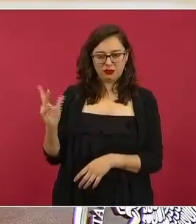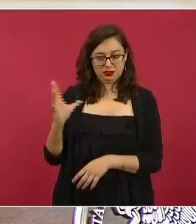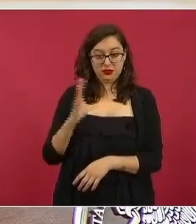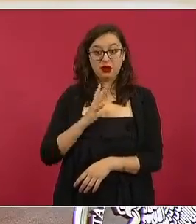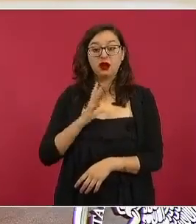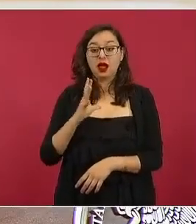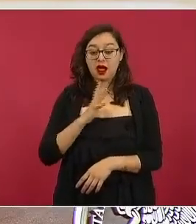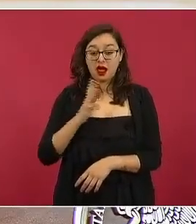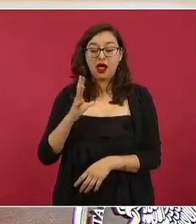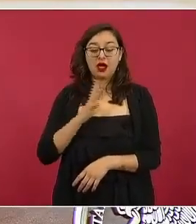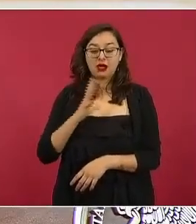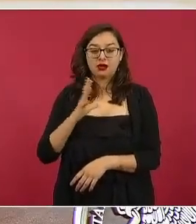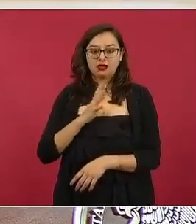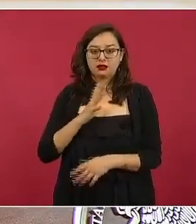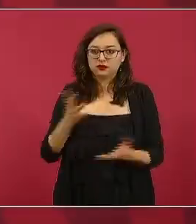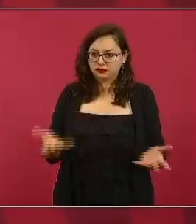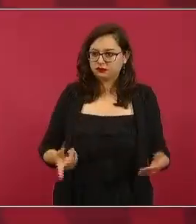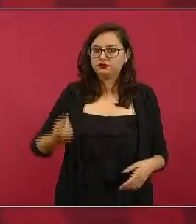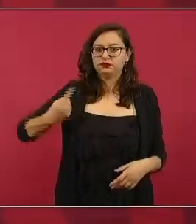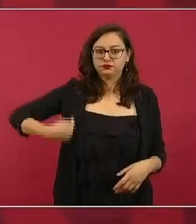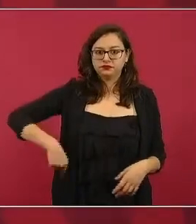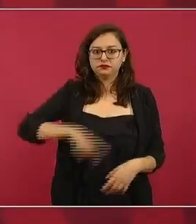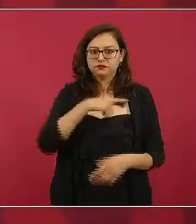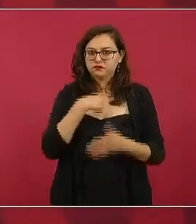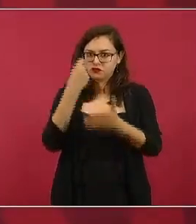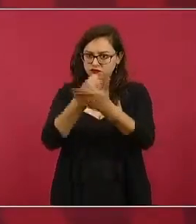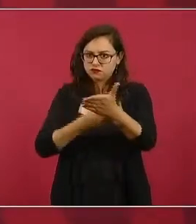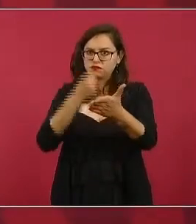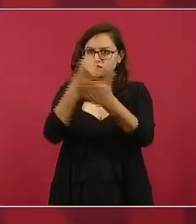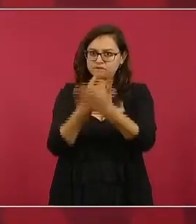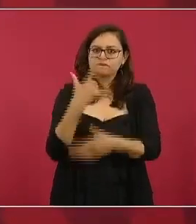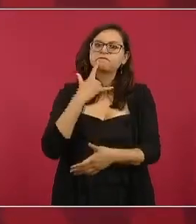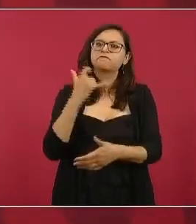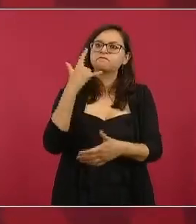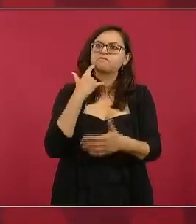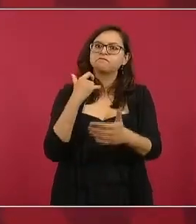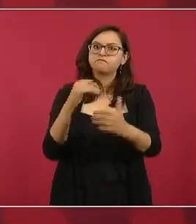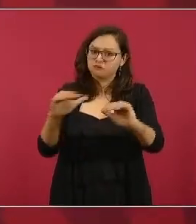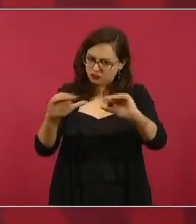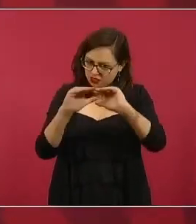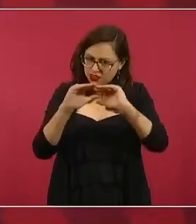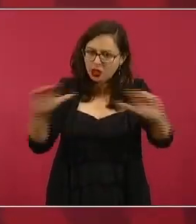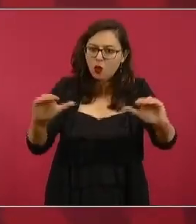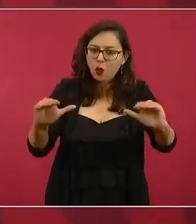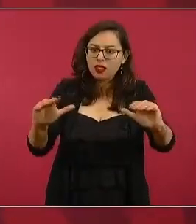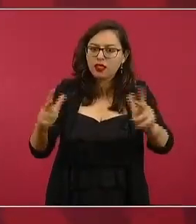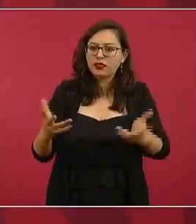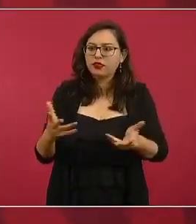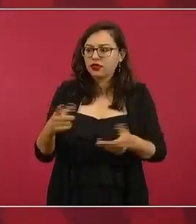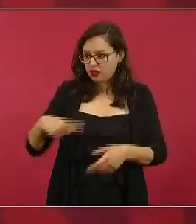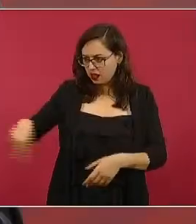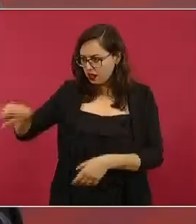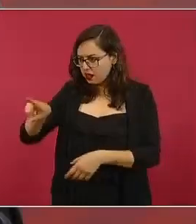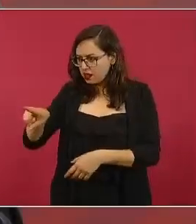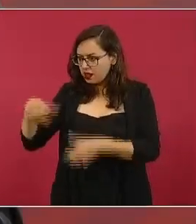nosotros estamos luchando por la igualdad ¿por qué es contra nosotros?